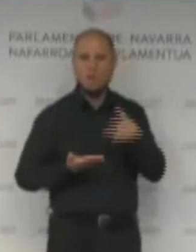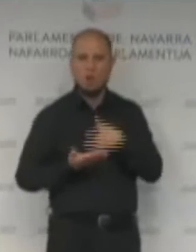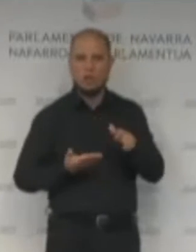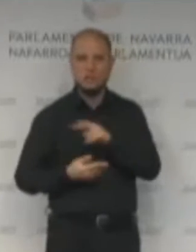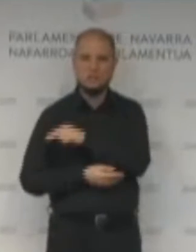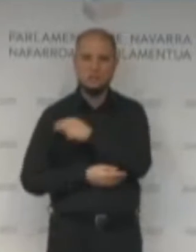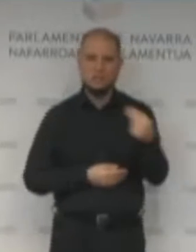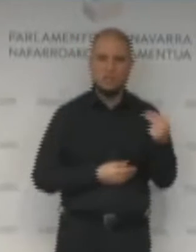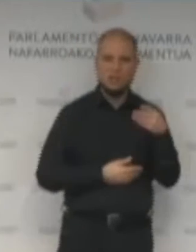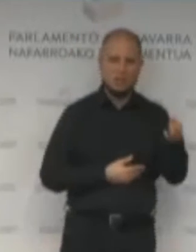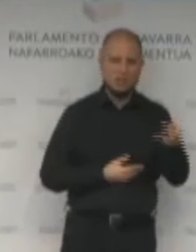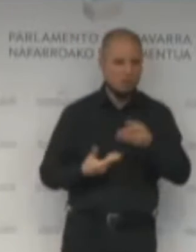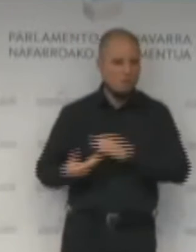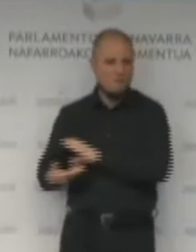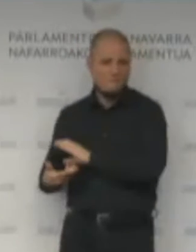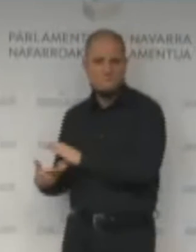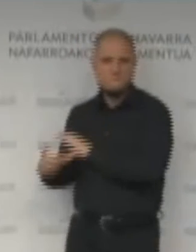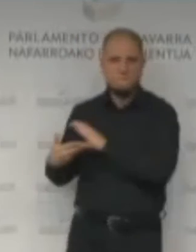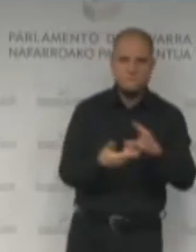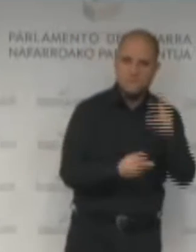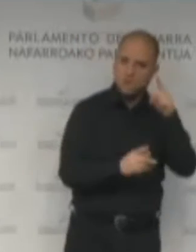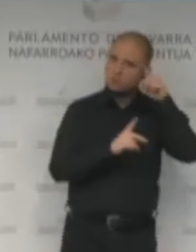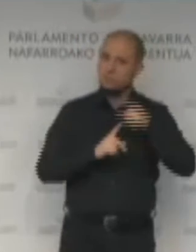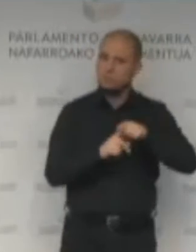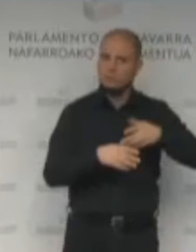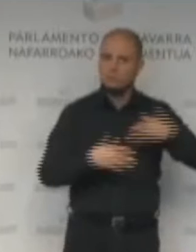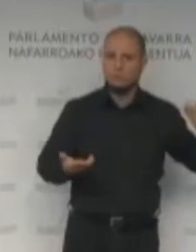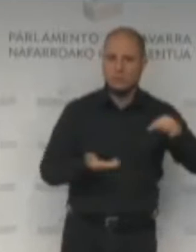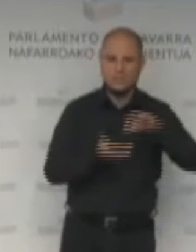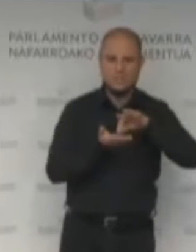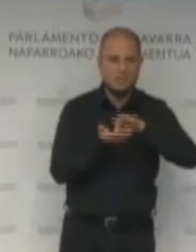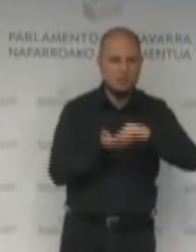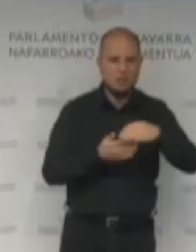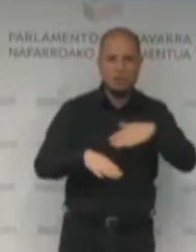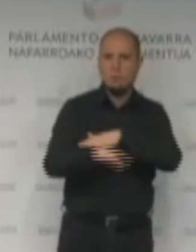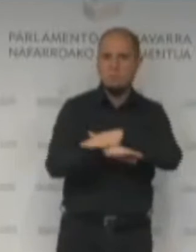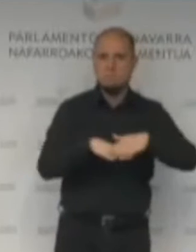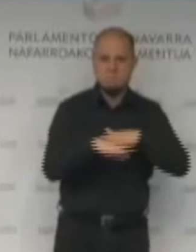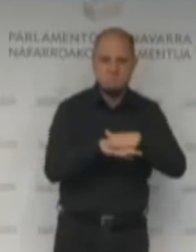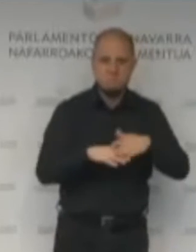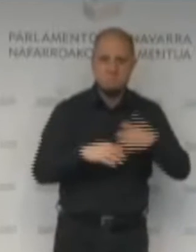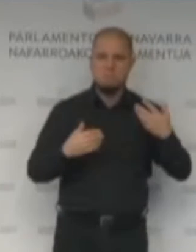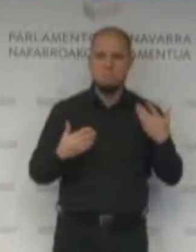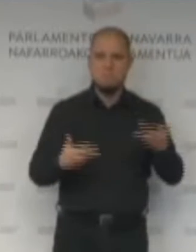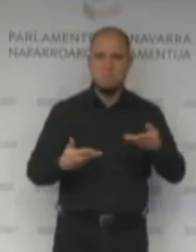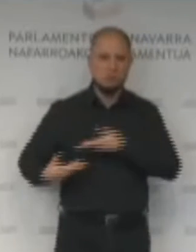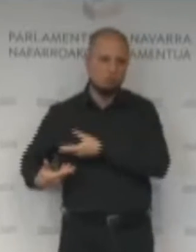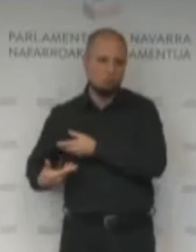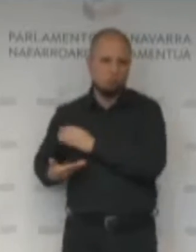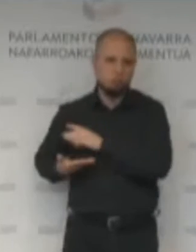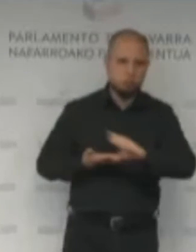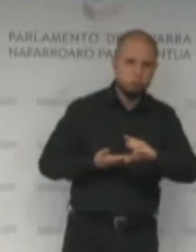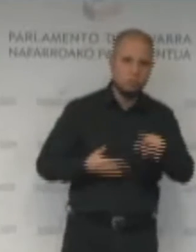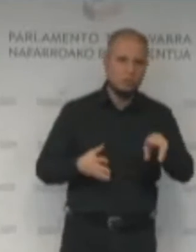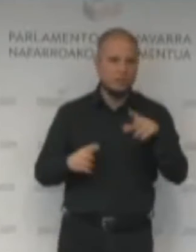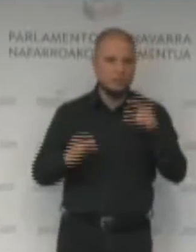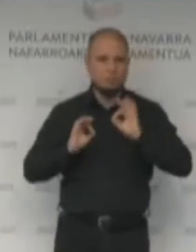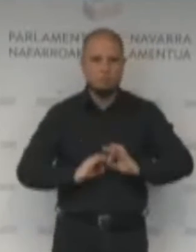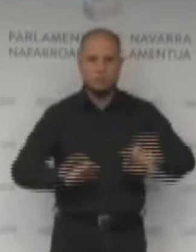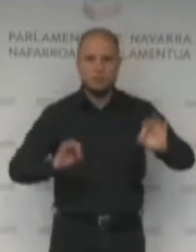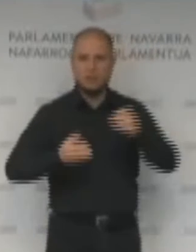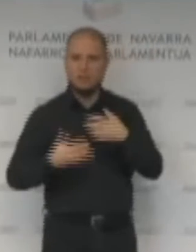para refuerzo de servicios básicos, sobre todo sanidad y derechos sociales.